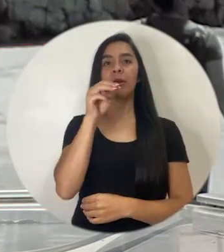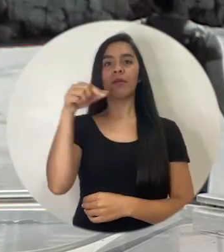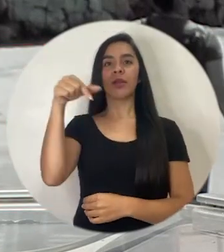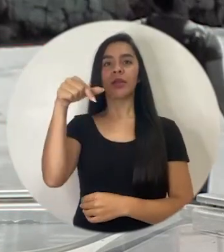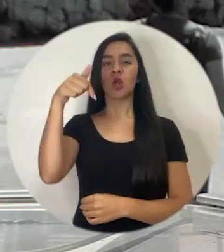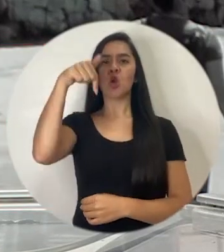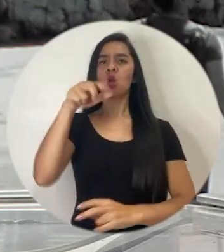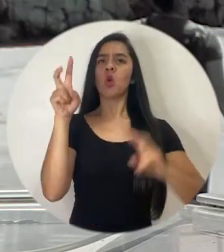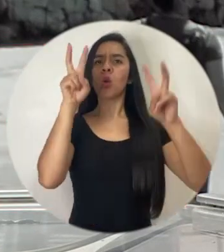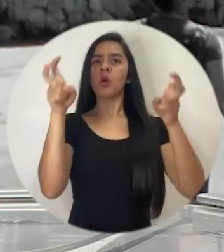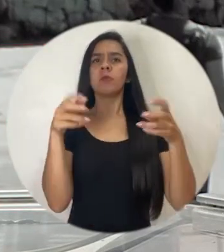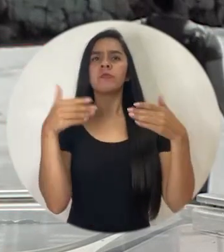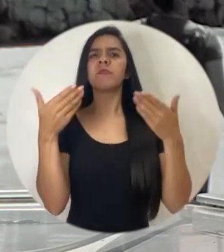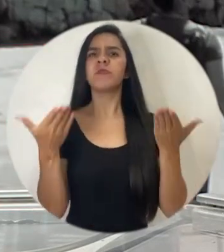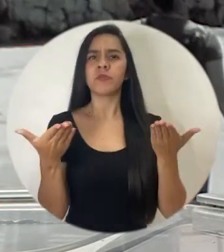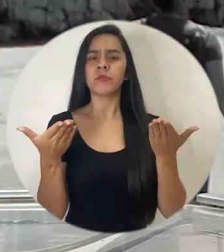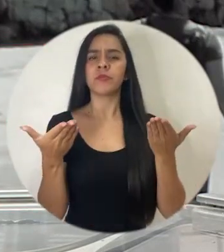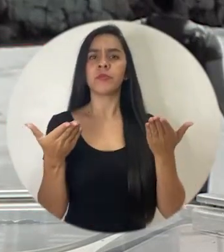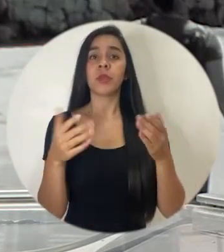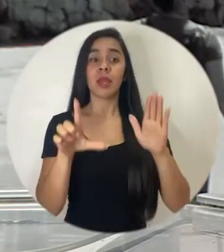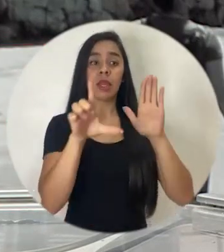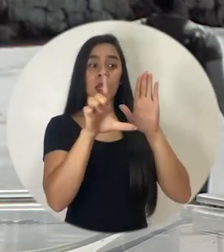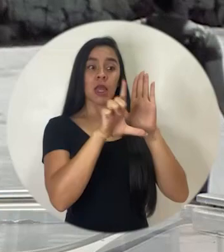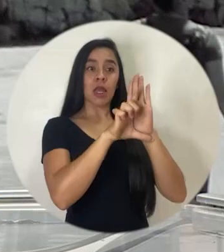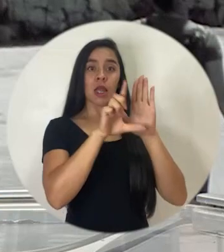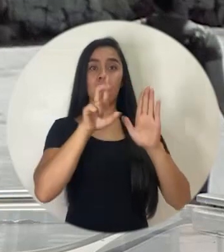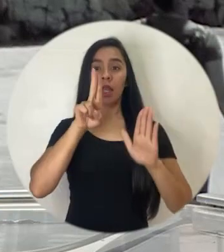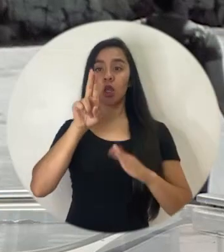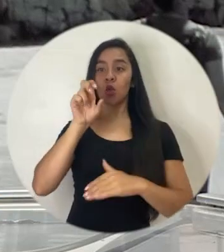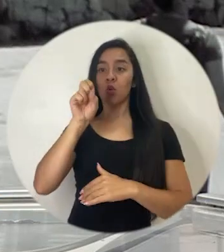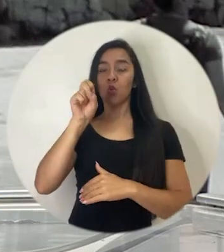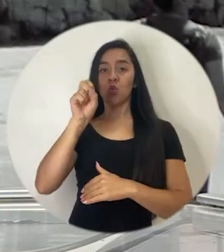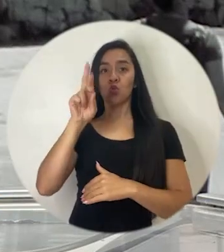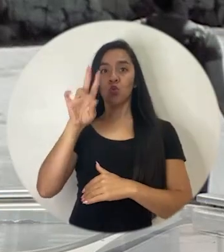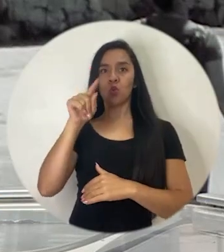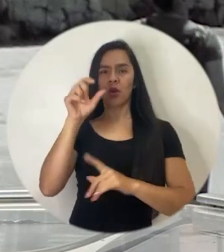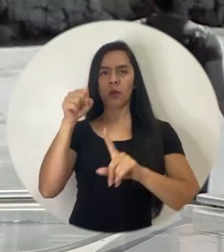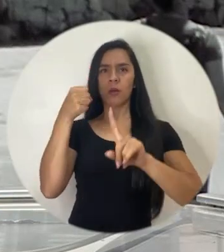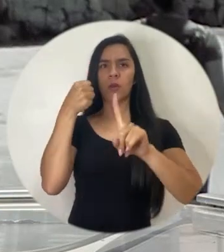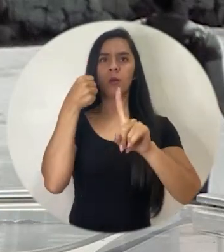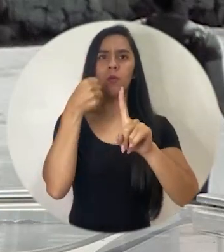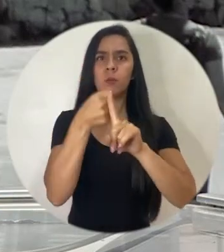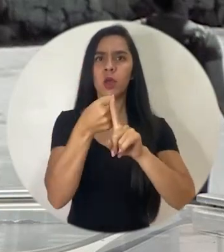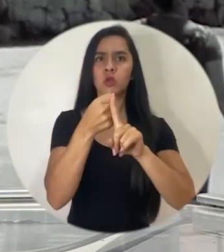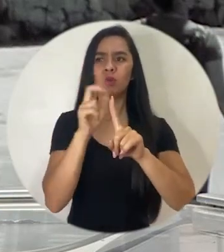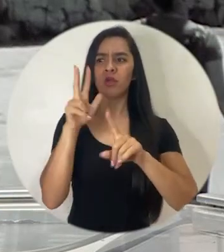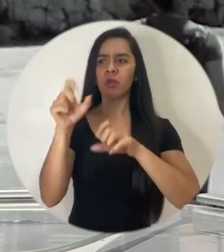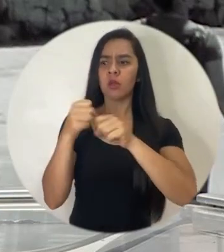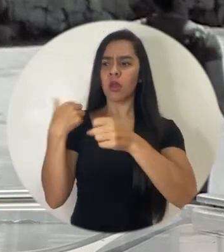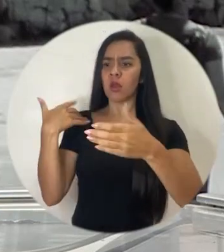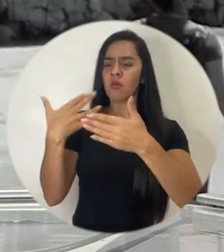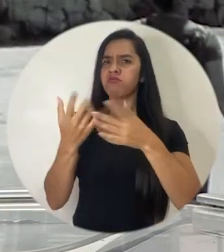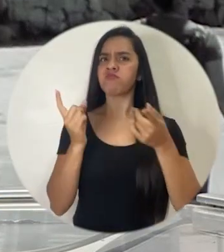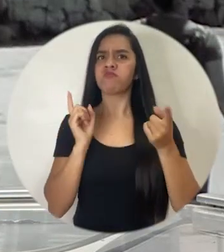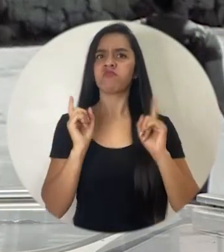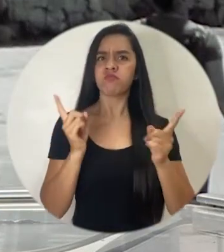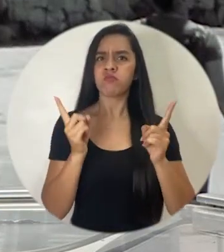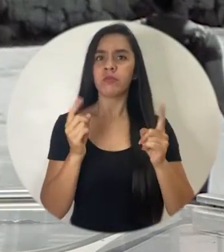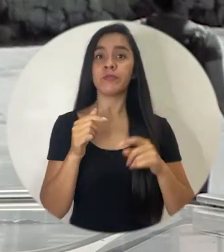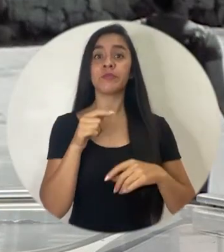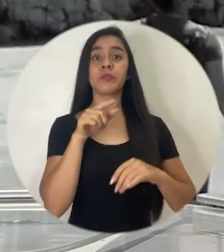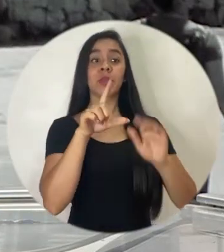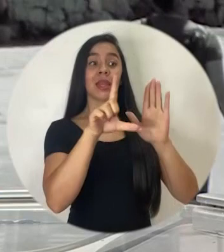Quirós y hoy vamos a hablar sobre el impacto que ha tenido la ley de usura en estos tres años que tiene vigente.